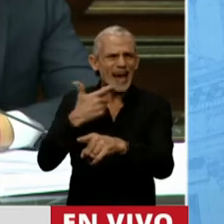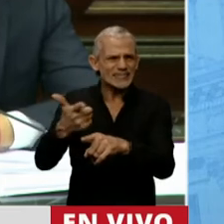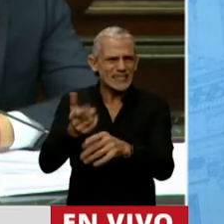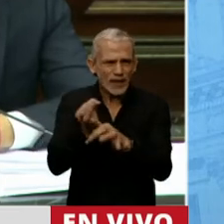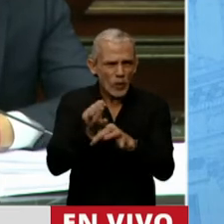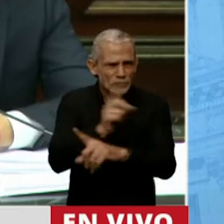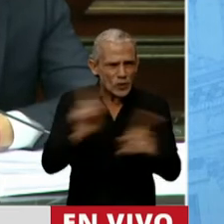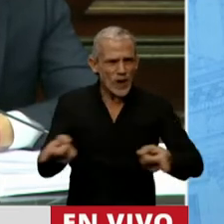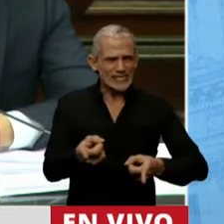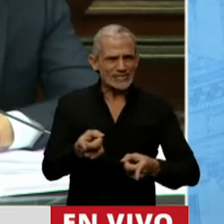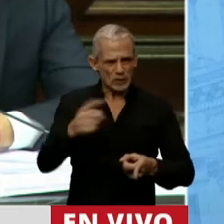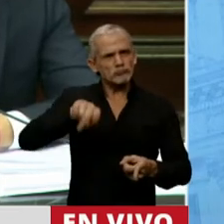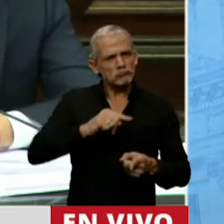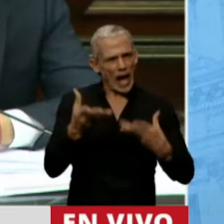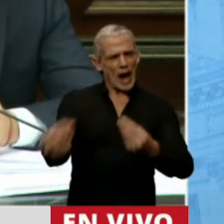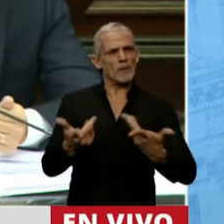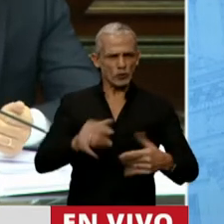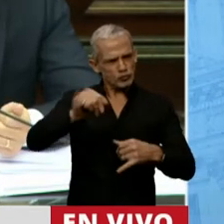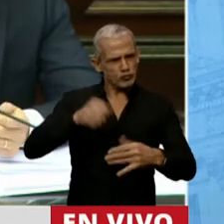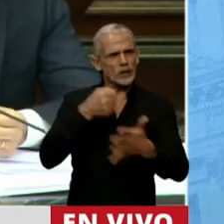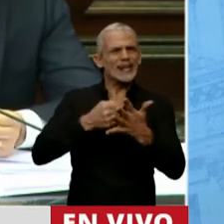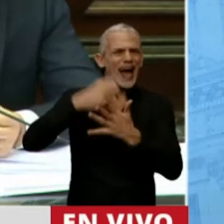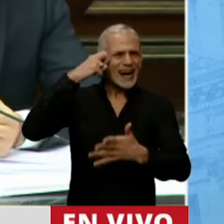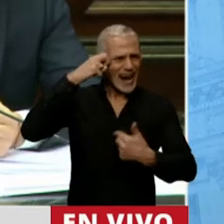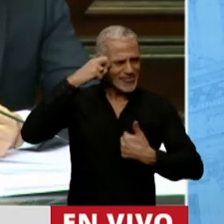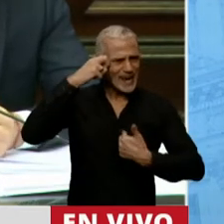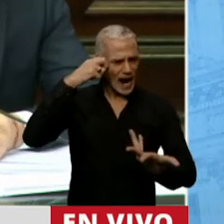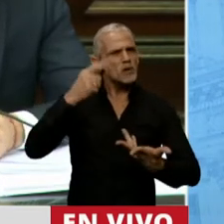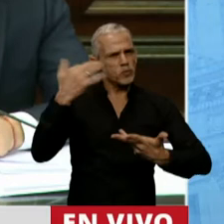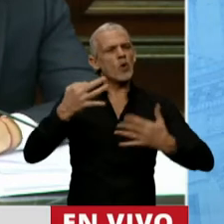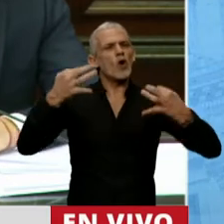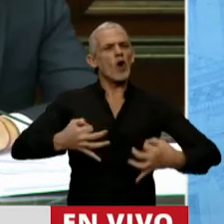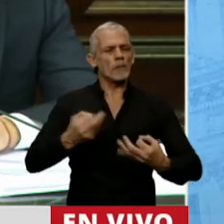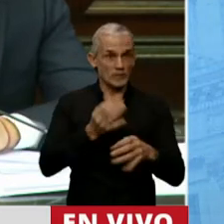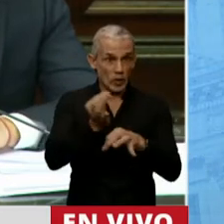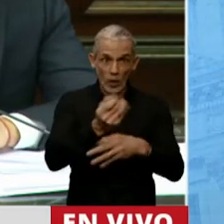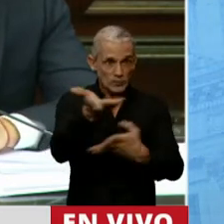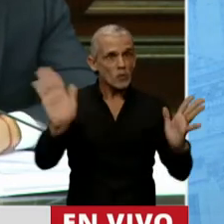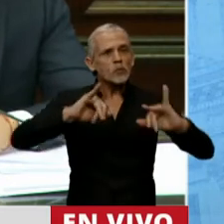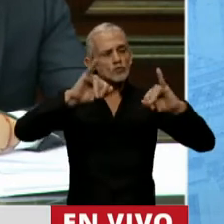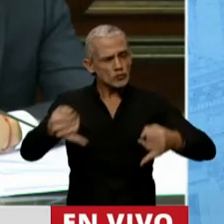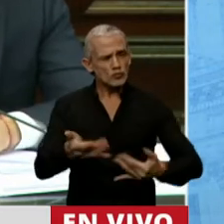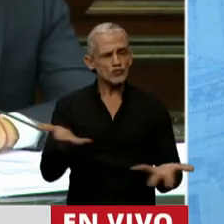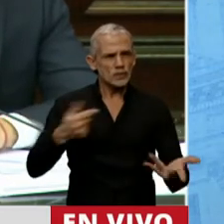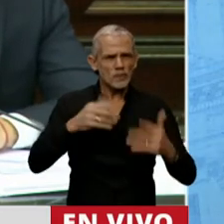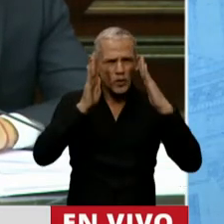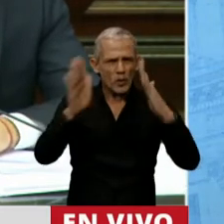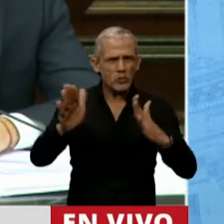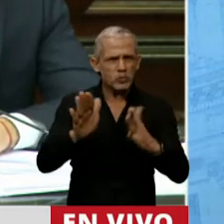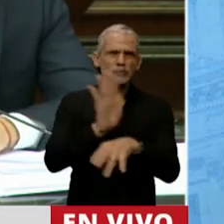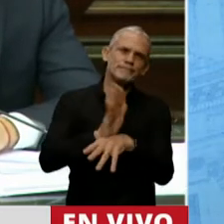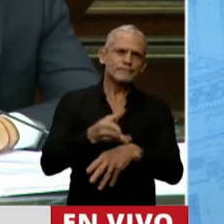que todos defendemos la justicia social, como militante radical, nosotros tenemos un enorme compromiso con la educación pública, pero el enfoque no es asistencialismo.